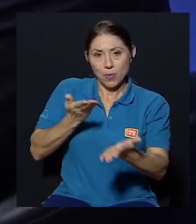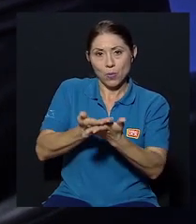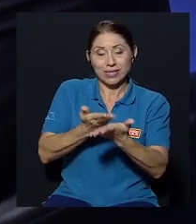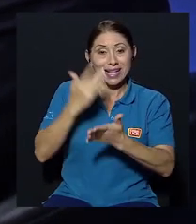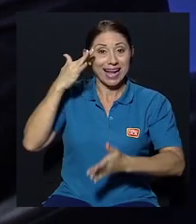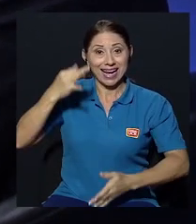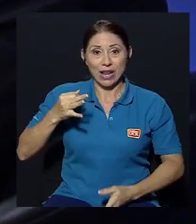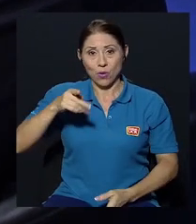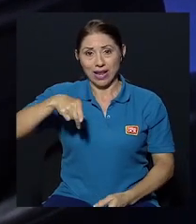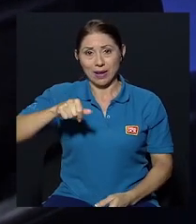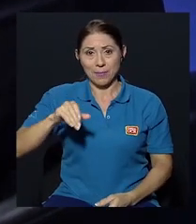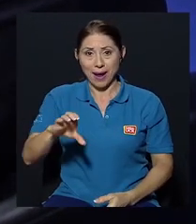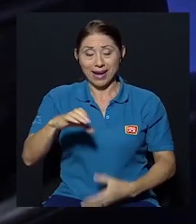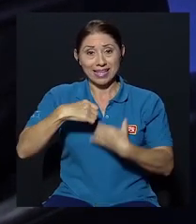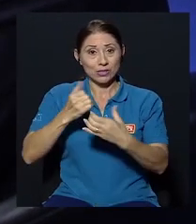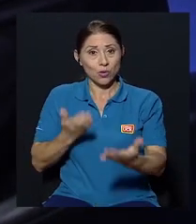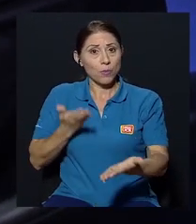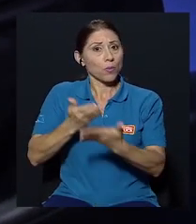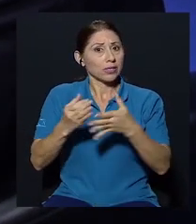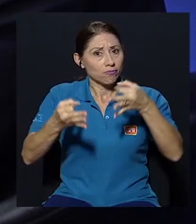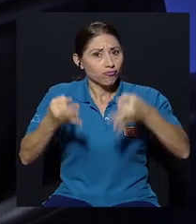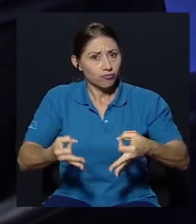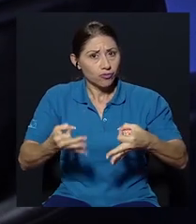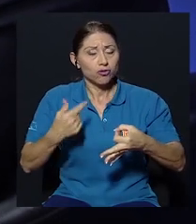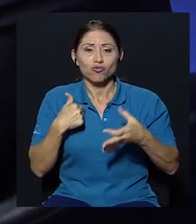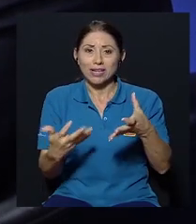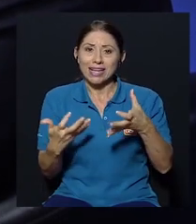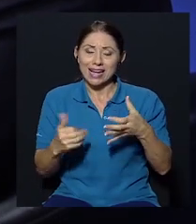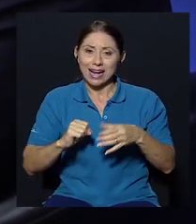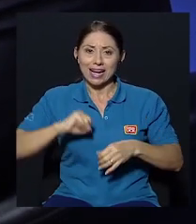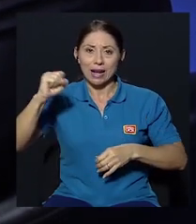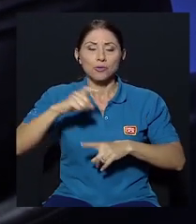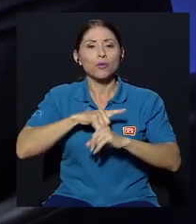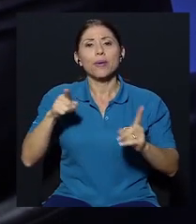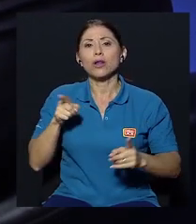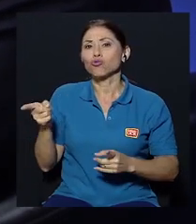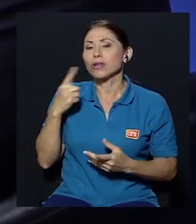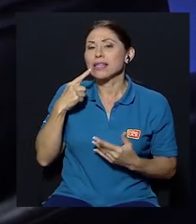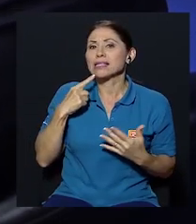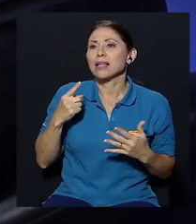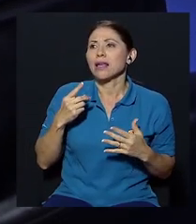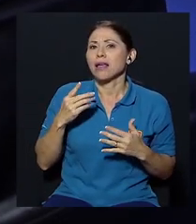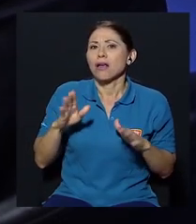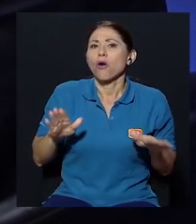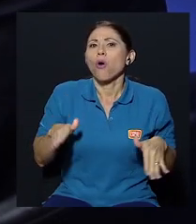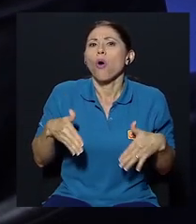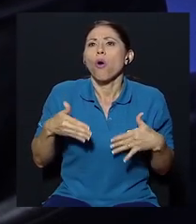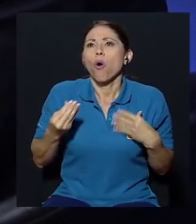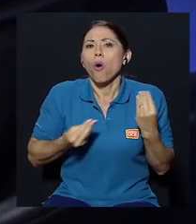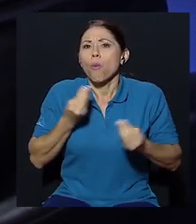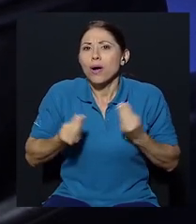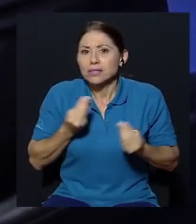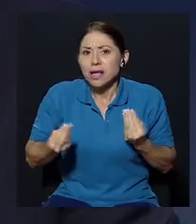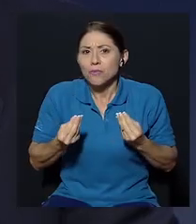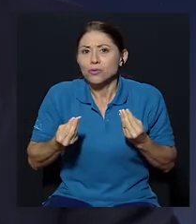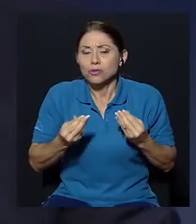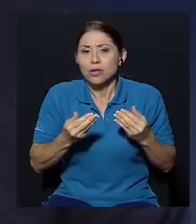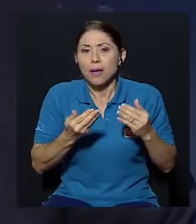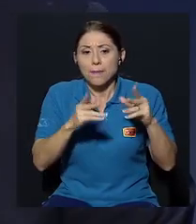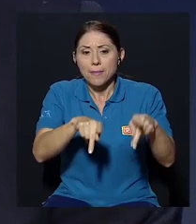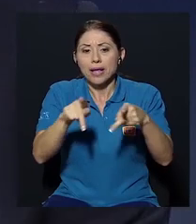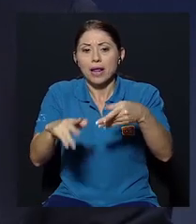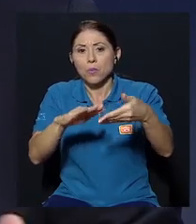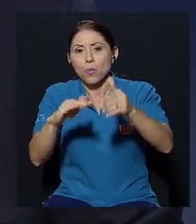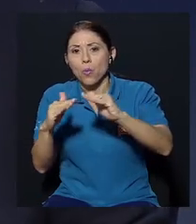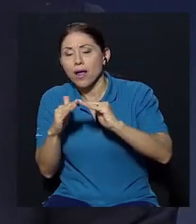propuesta yo creo que el PAC hizo una propuesta muy sólida y hubiese querido que ganáramos pero usted dice ¿cómo hacemos con